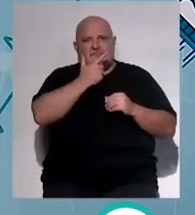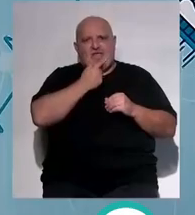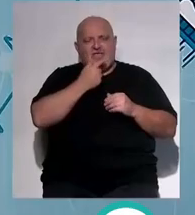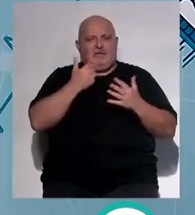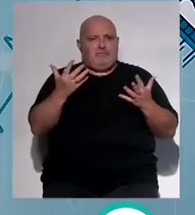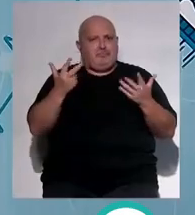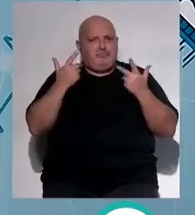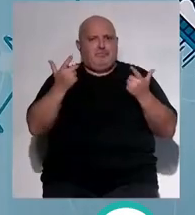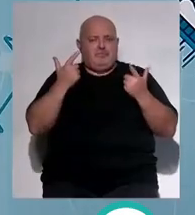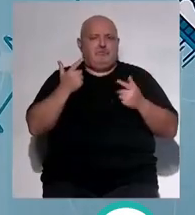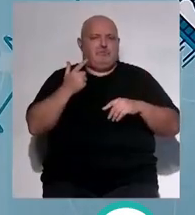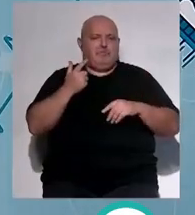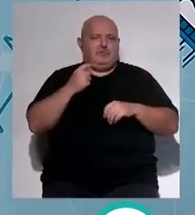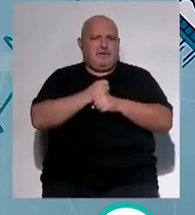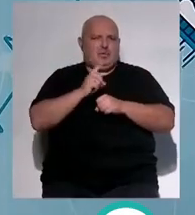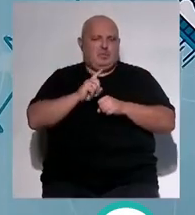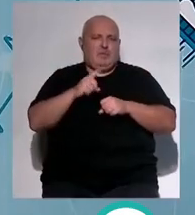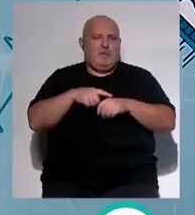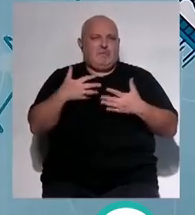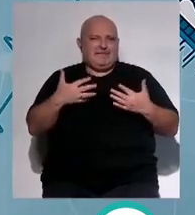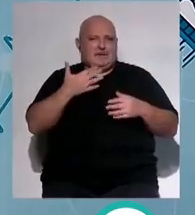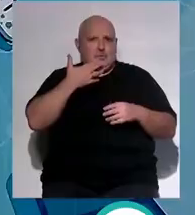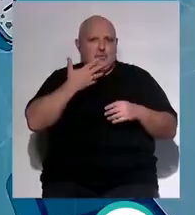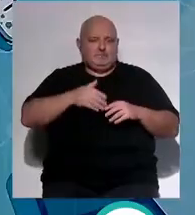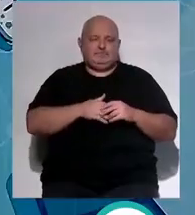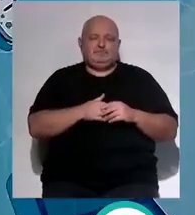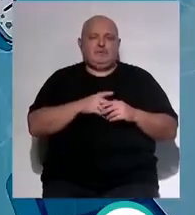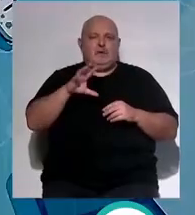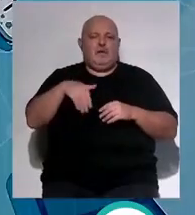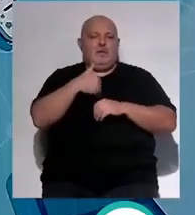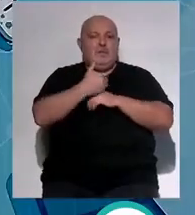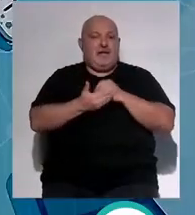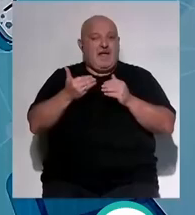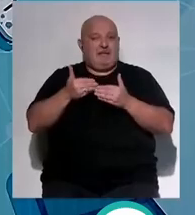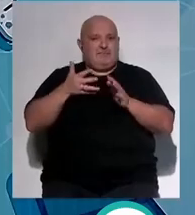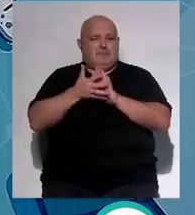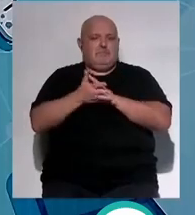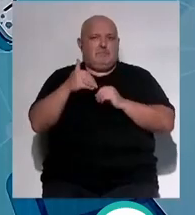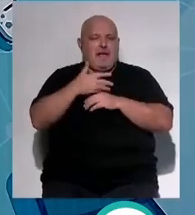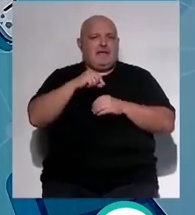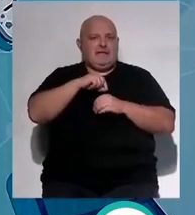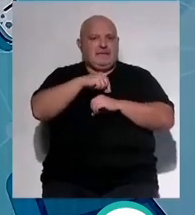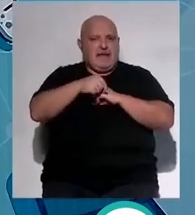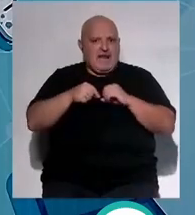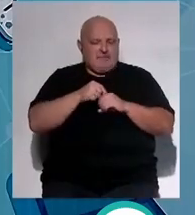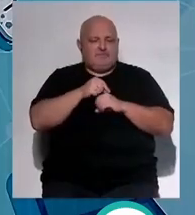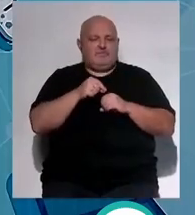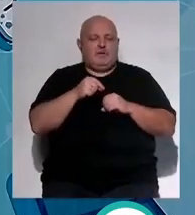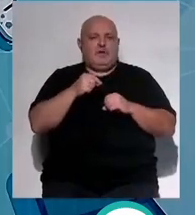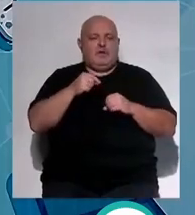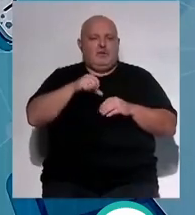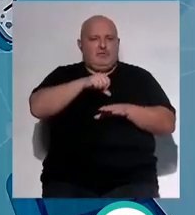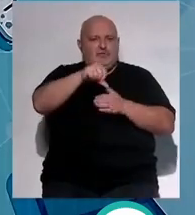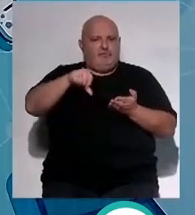por aquello de que te cueste más trabajo porque vas con prisa coger un pan como he dicho antes un pan integral ponerle un buen